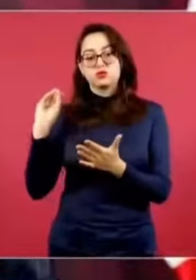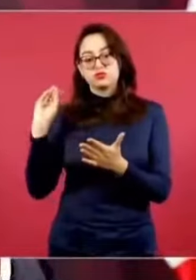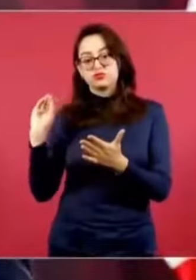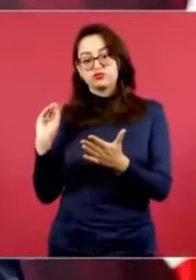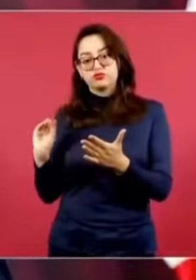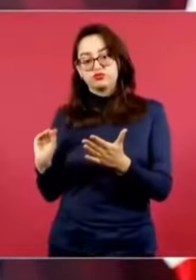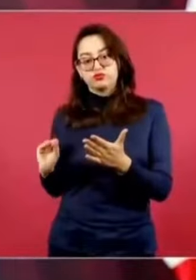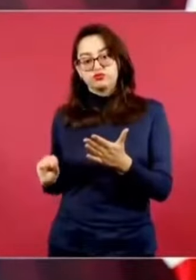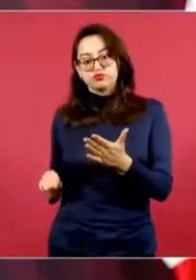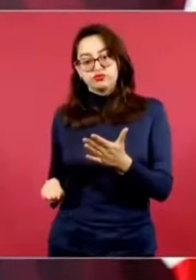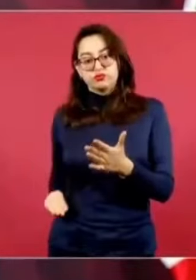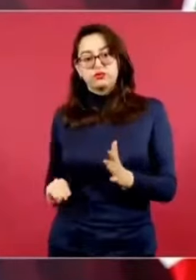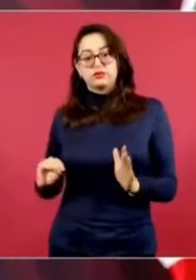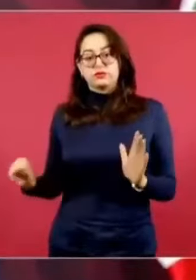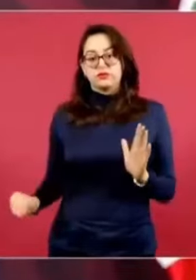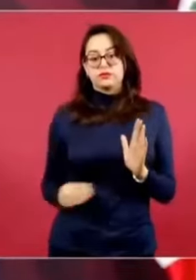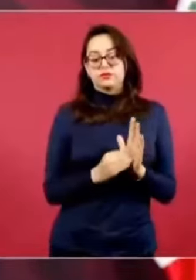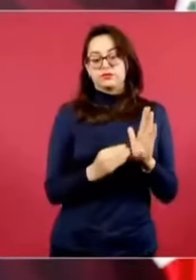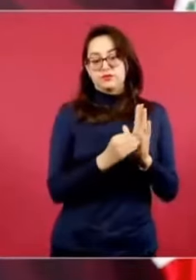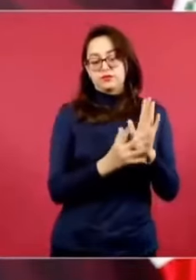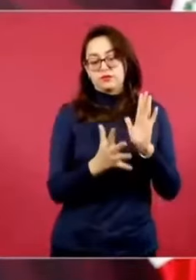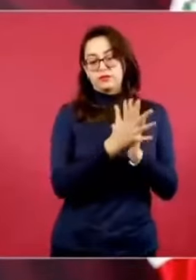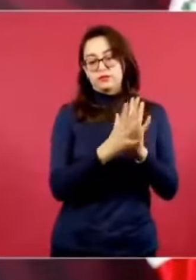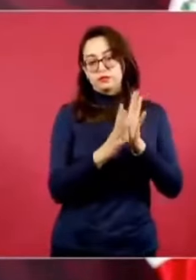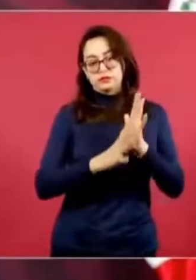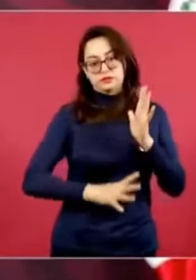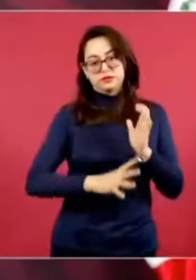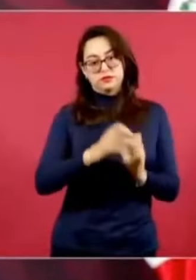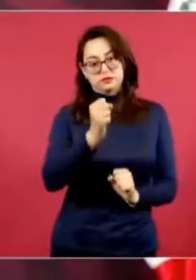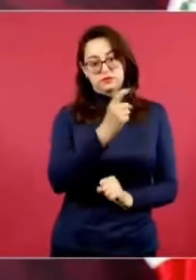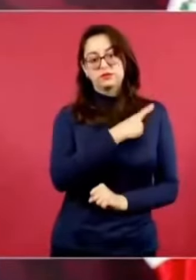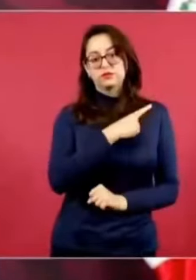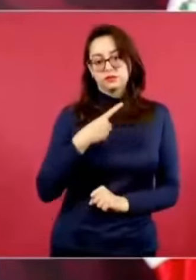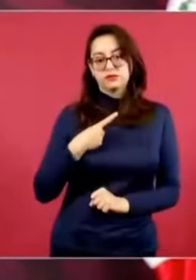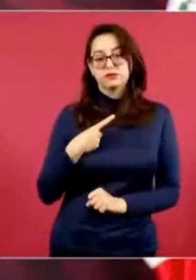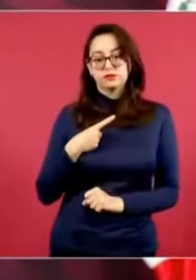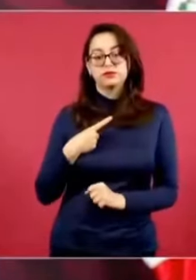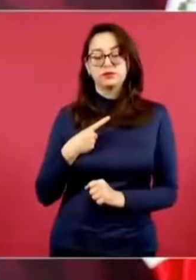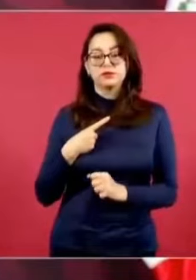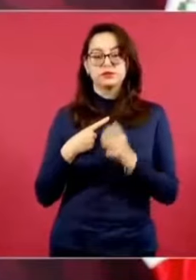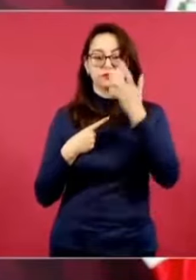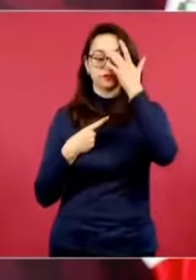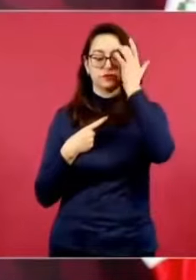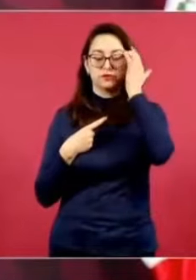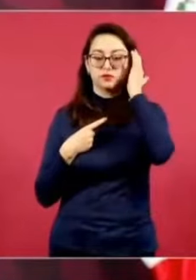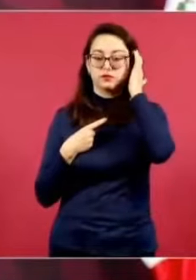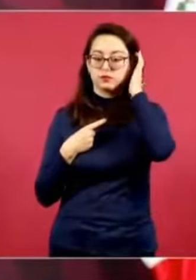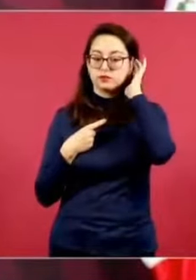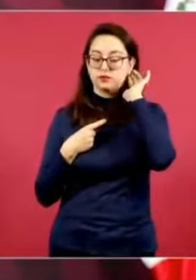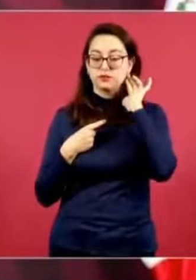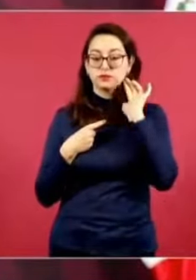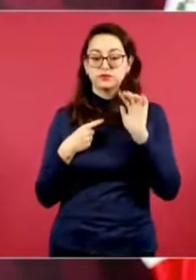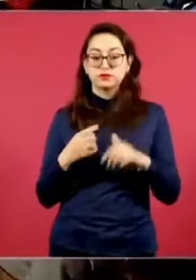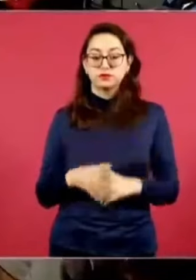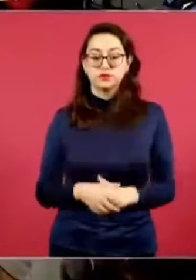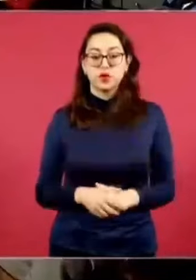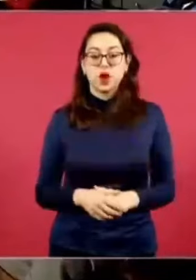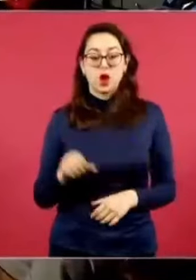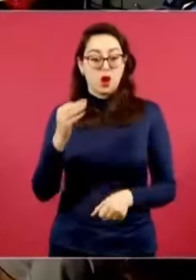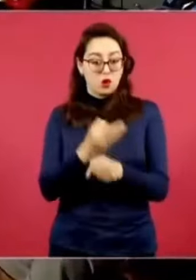entonces ya ustedes no asistirían el día 5 al acto,